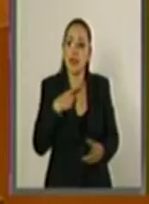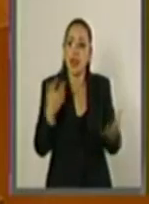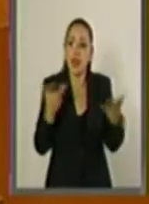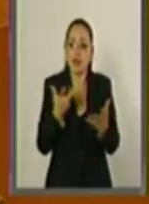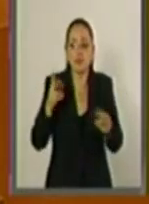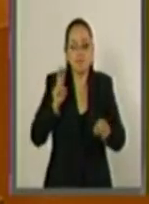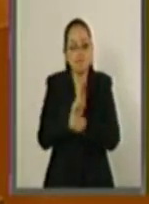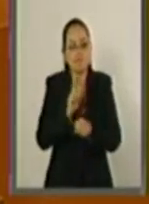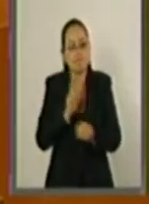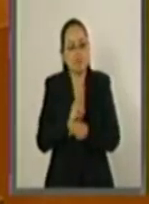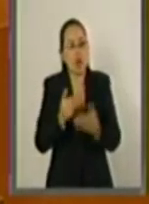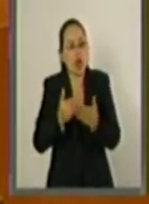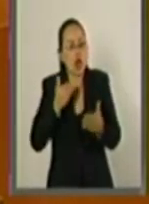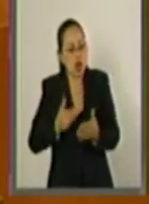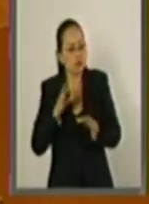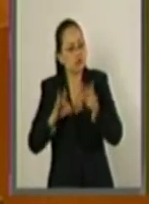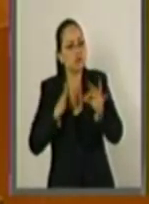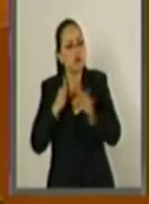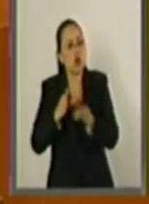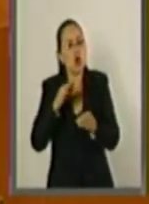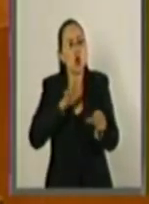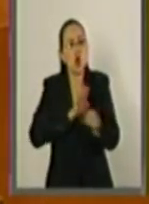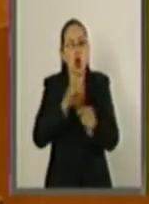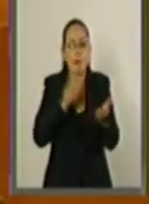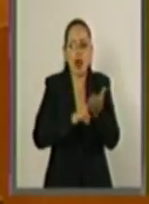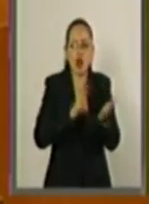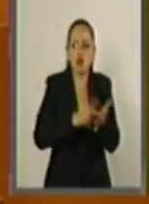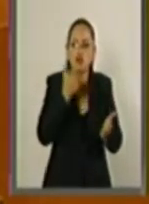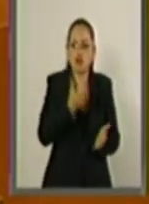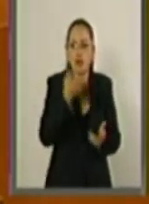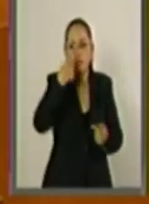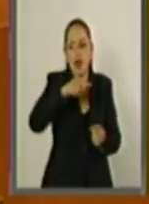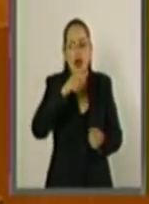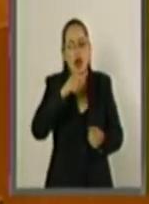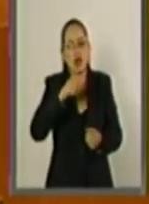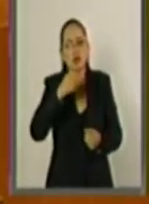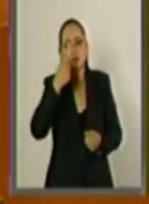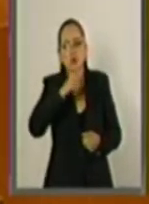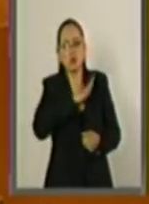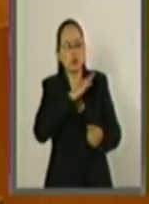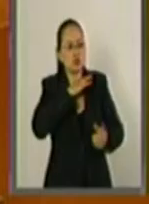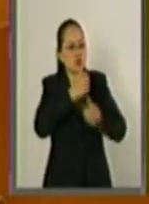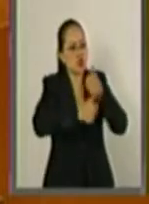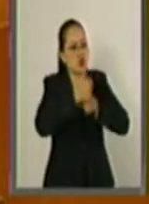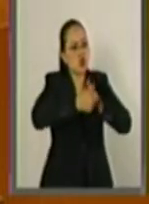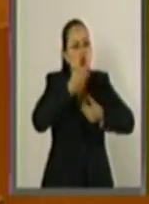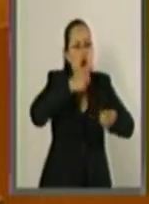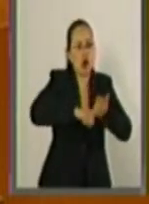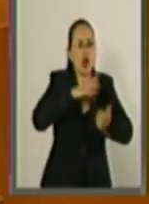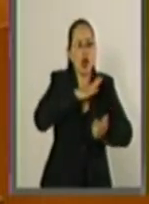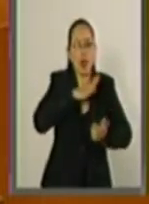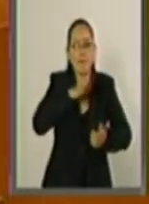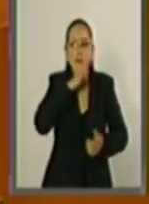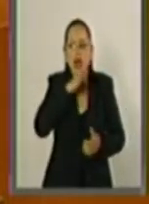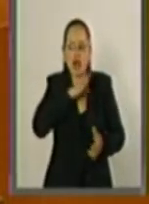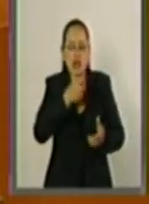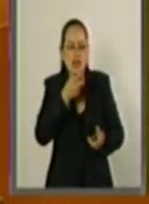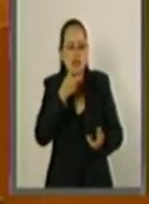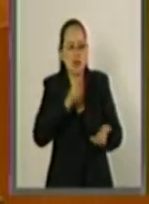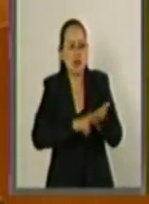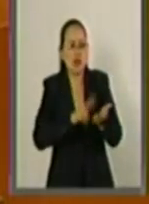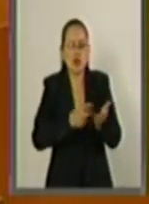vigilancia oportuna de las tarifas aéreas para evitar así la competencia predatoria y las malas prácticas,